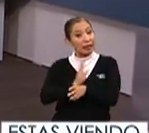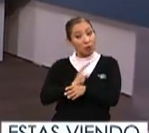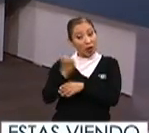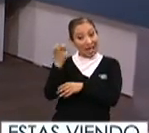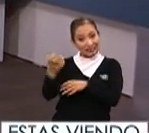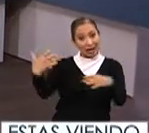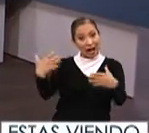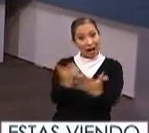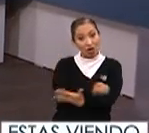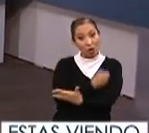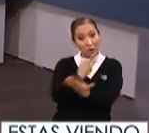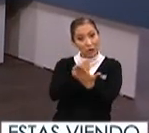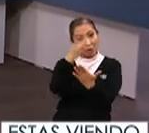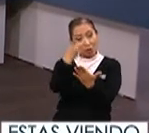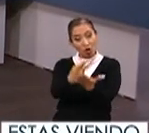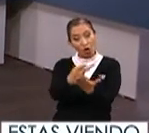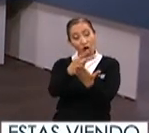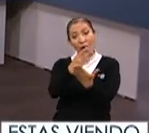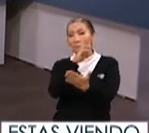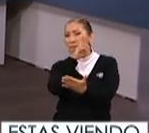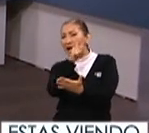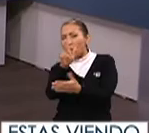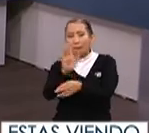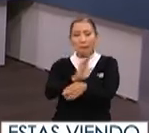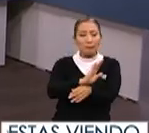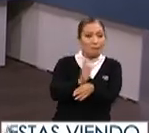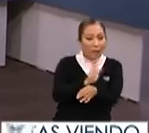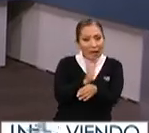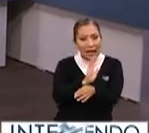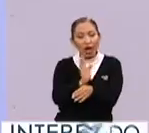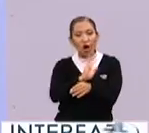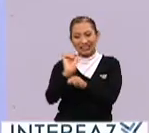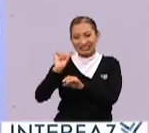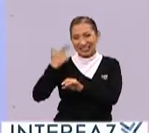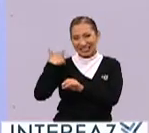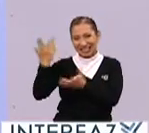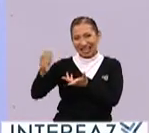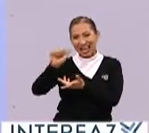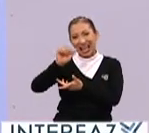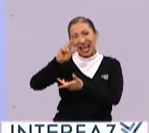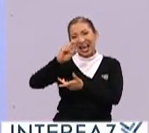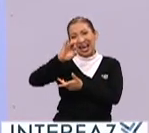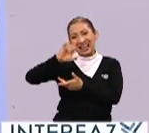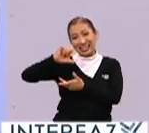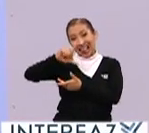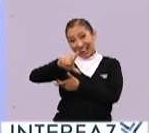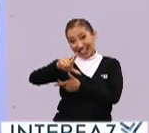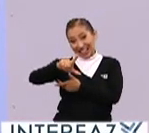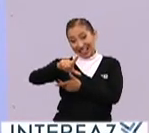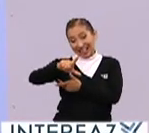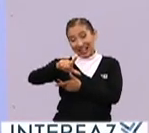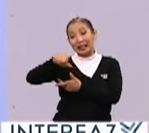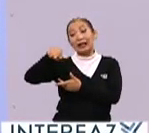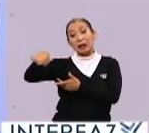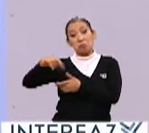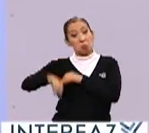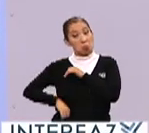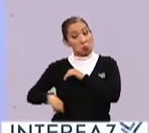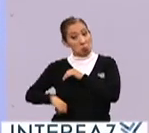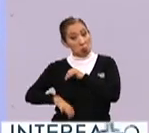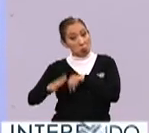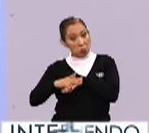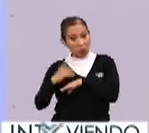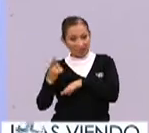que ganó el premio a la mejor película en la reciente edición de los premios Ariel. Y es muy interesante